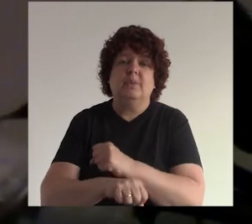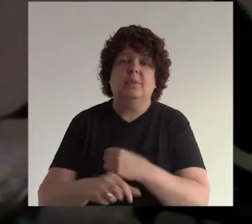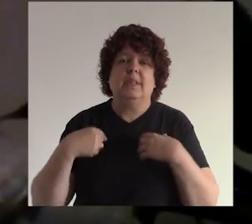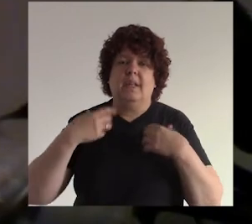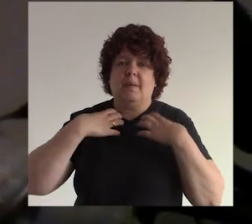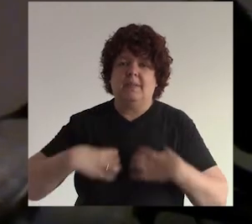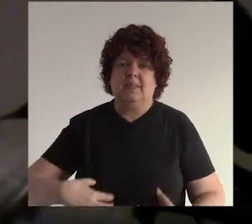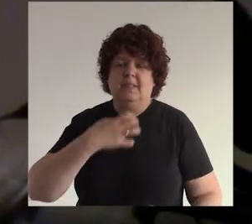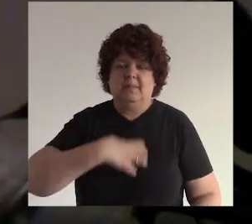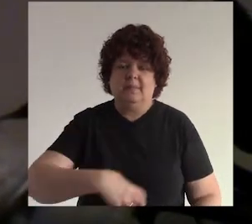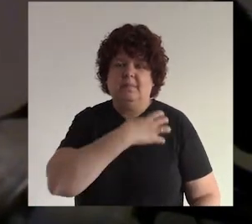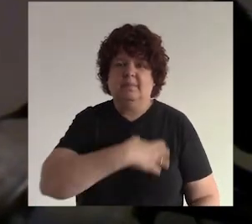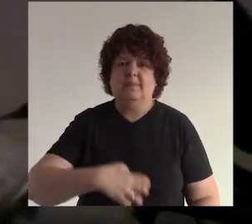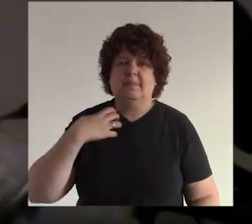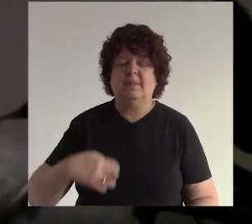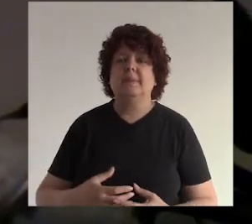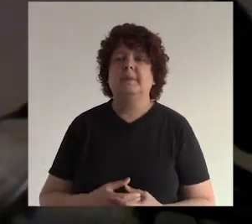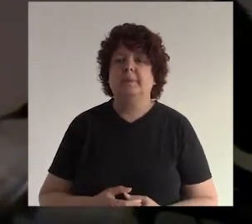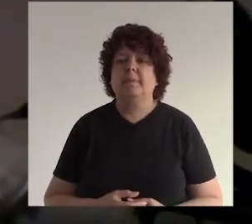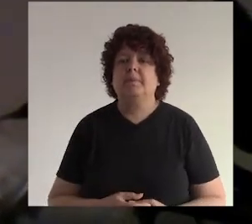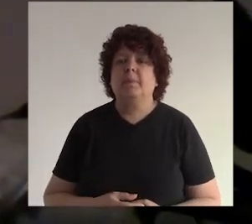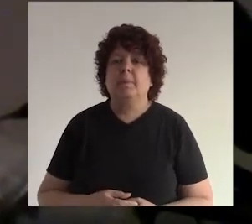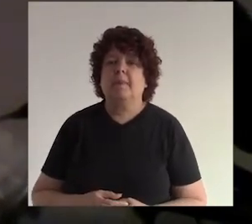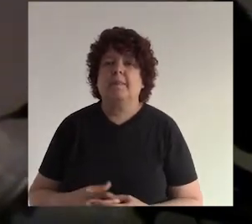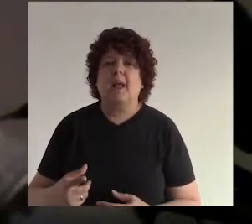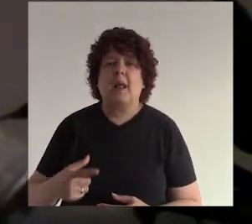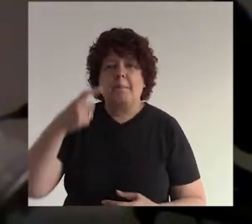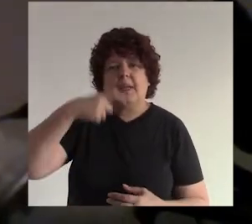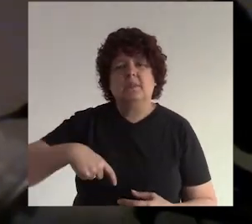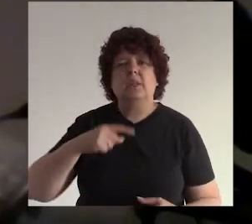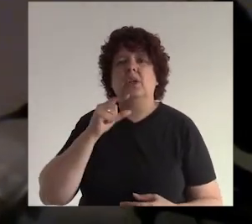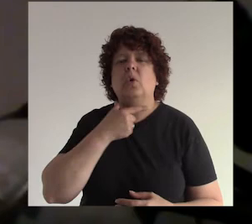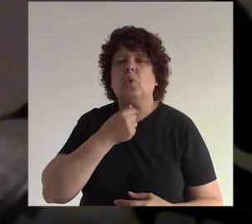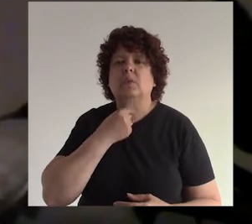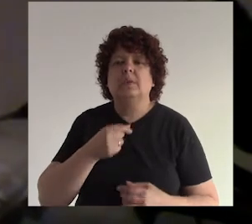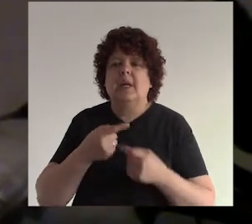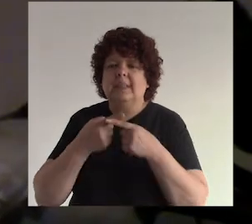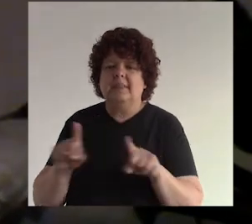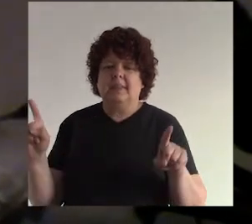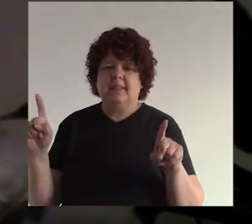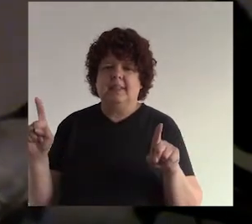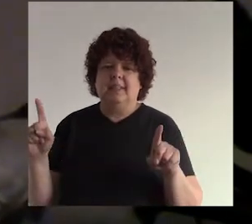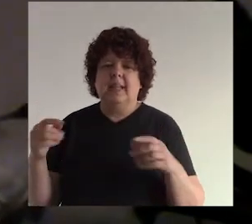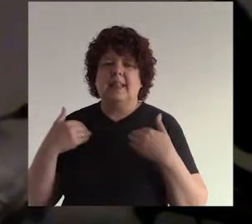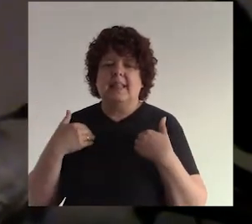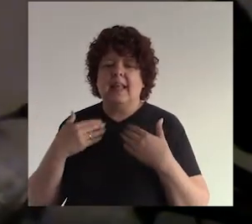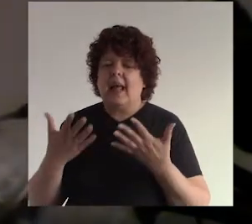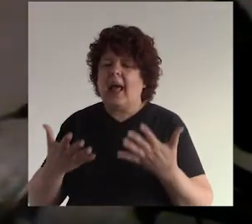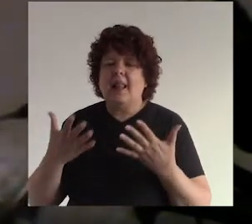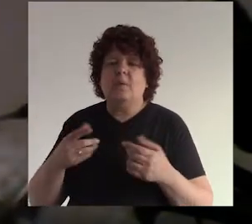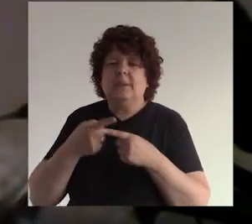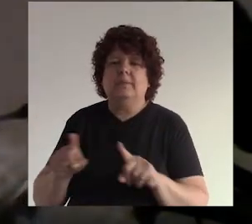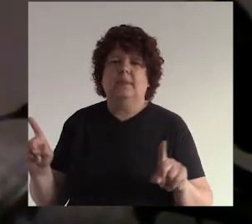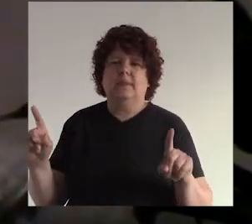tienen camisetas entonces no sé por qué al humano le gusta siempre distinguirse con un elemento o sea tener un